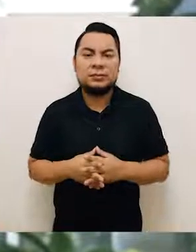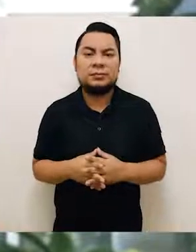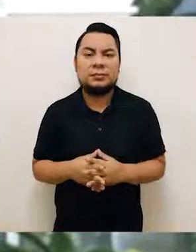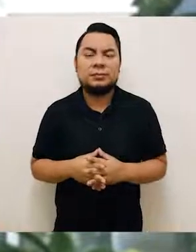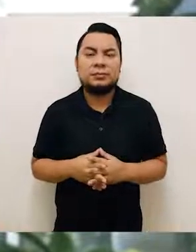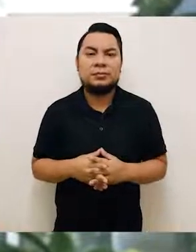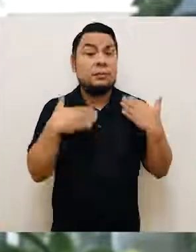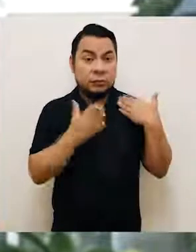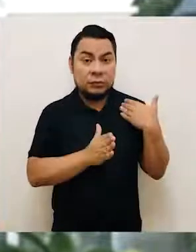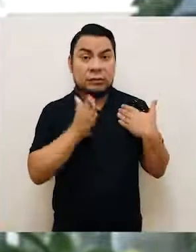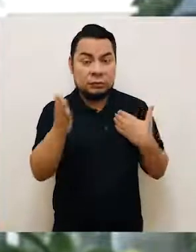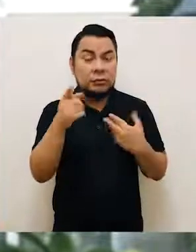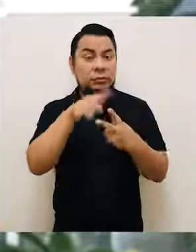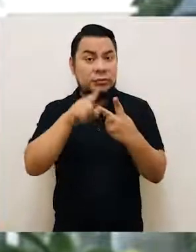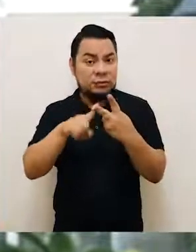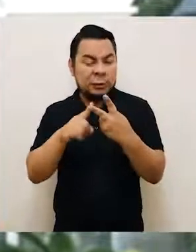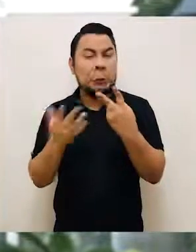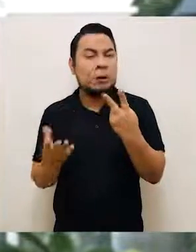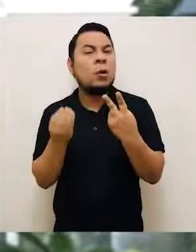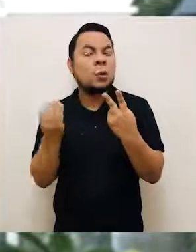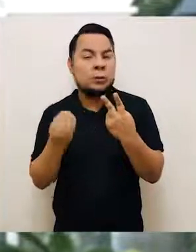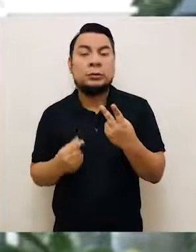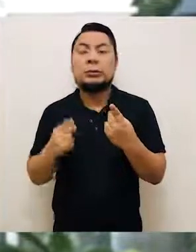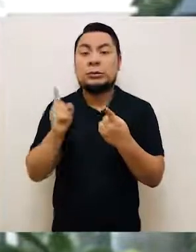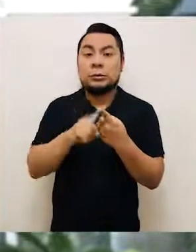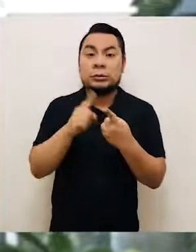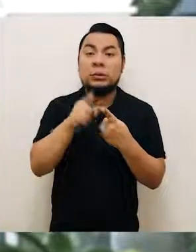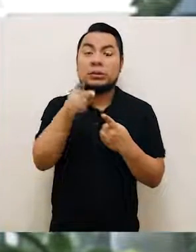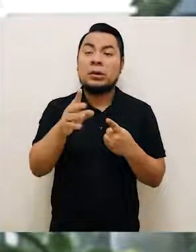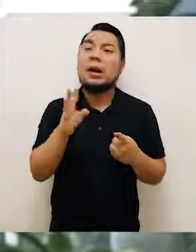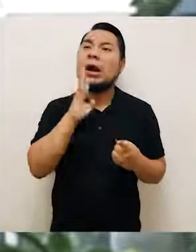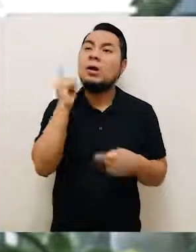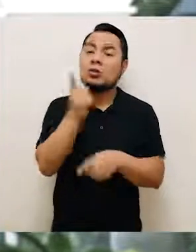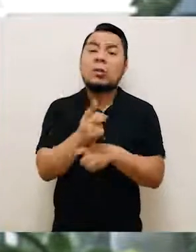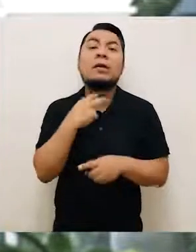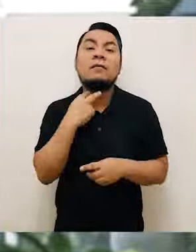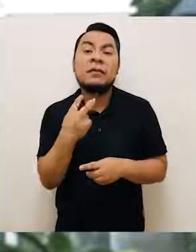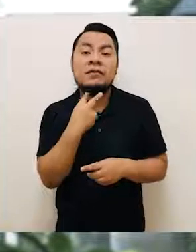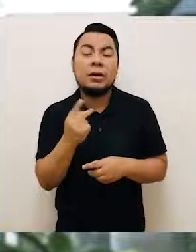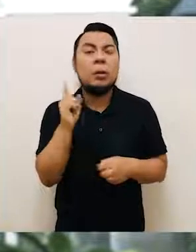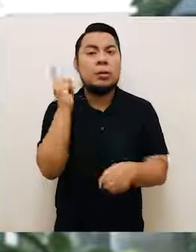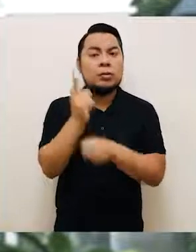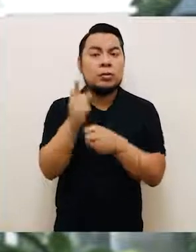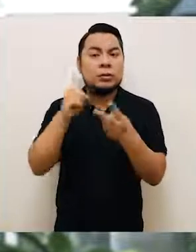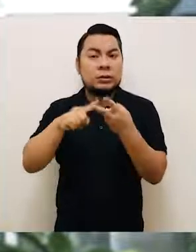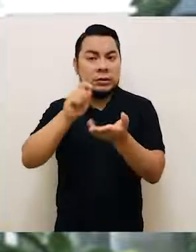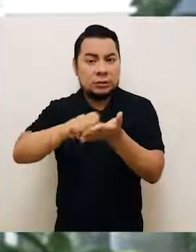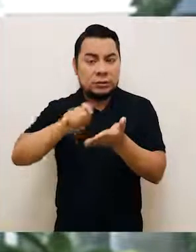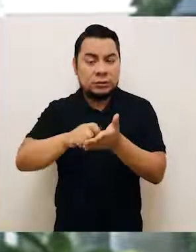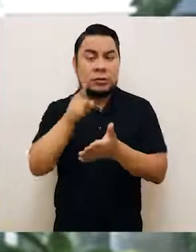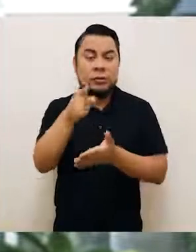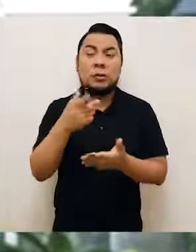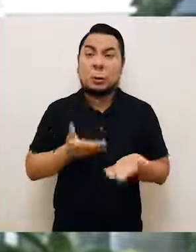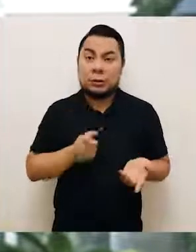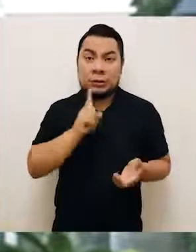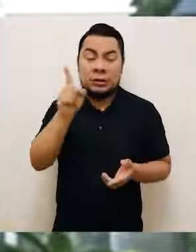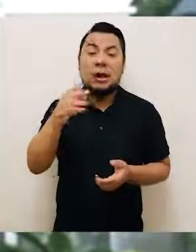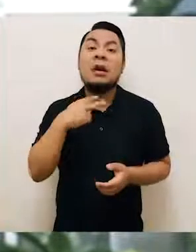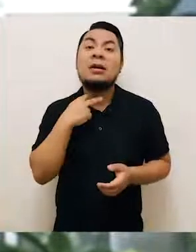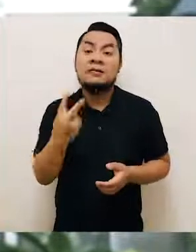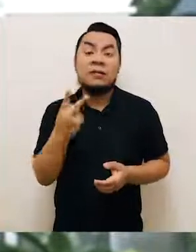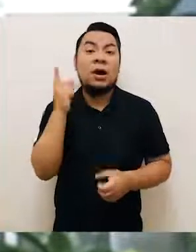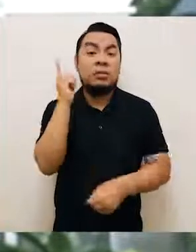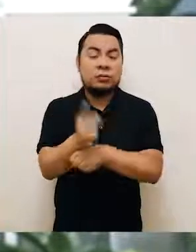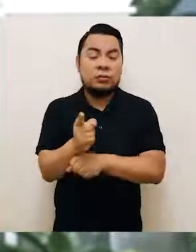Se puede interponer de dos formas, tanto verbal o escrita. Para que hagas tu denuncia verbal,